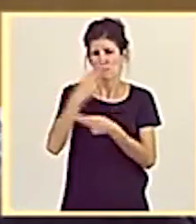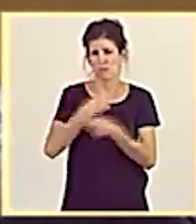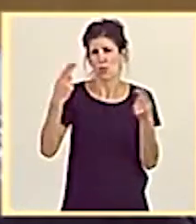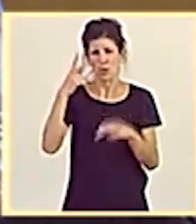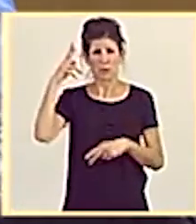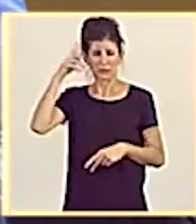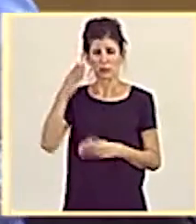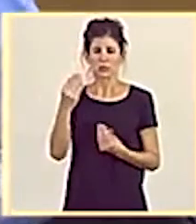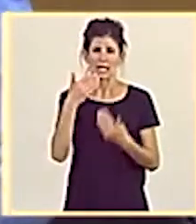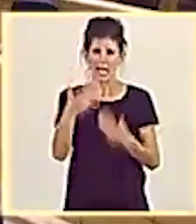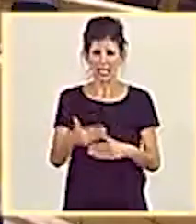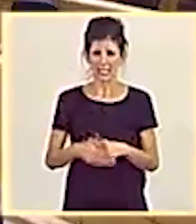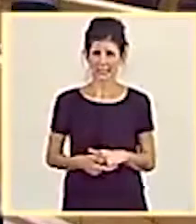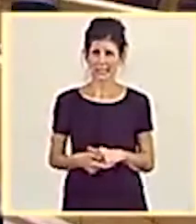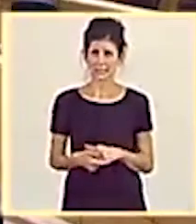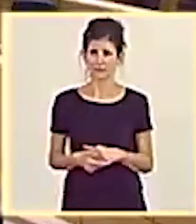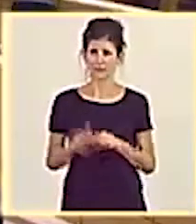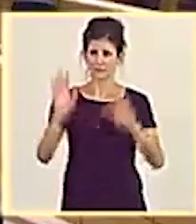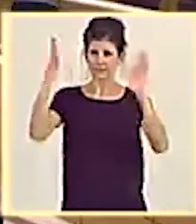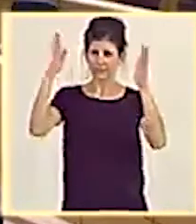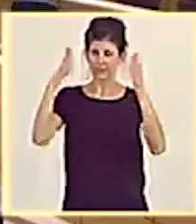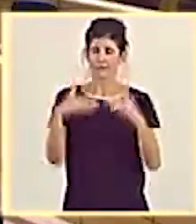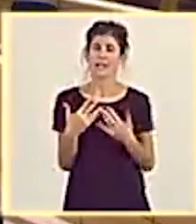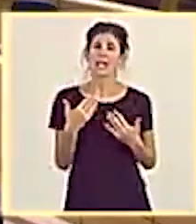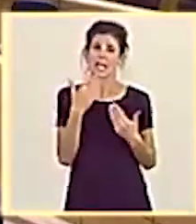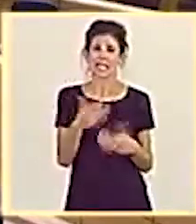pensiones. Muchas gracias. Gracias, señoría.